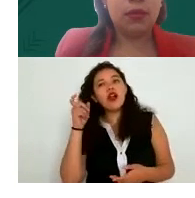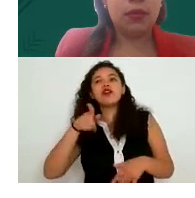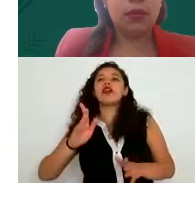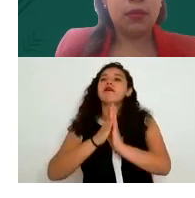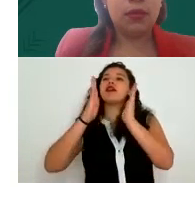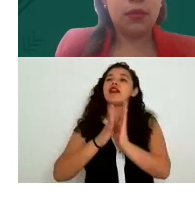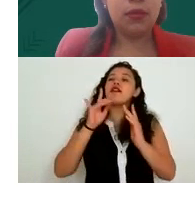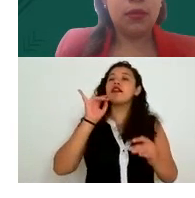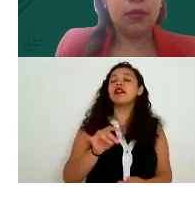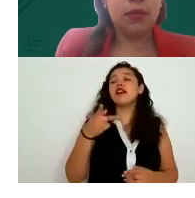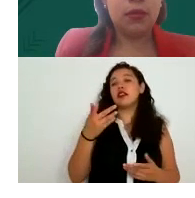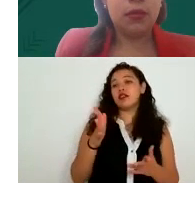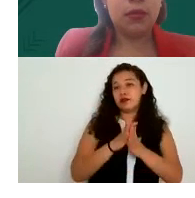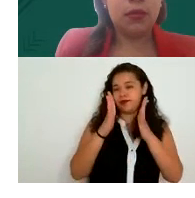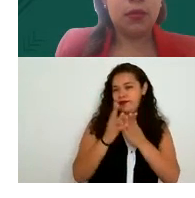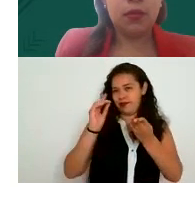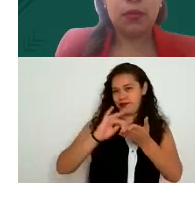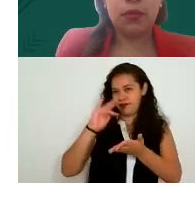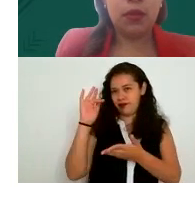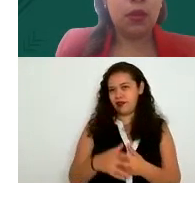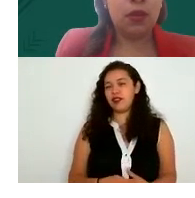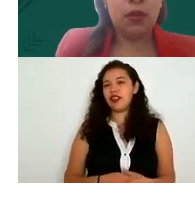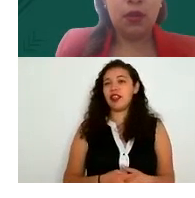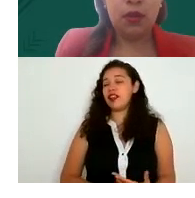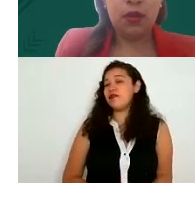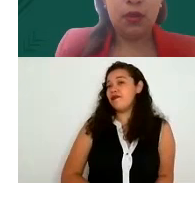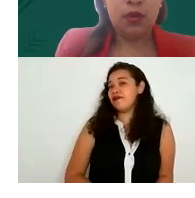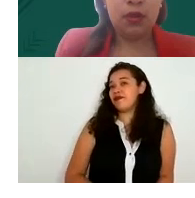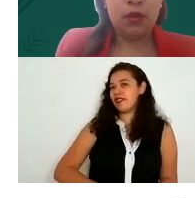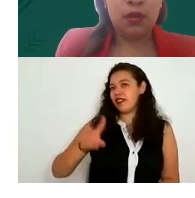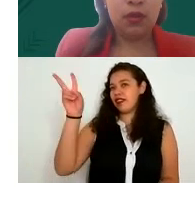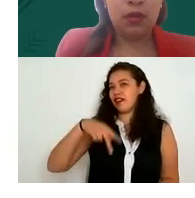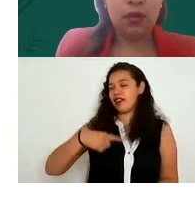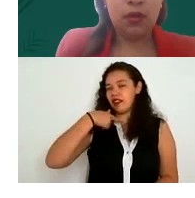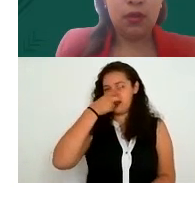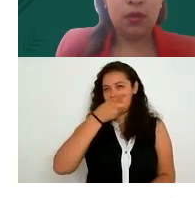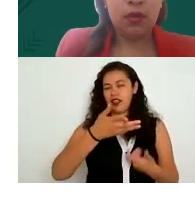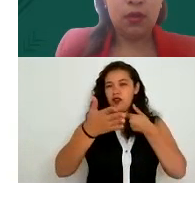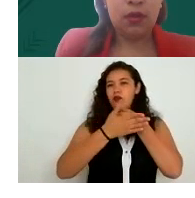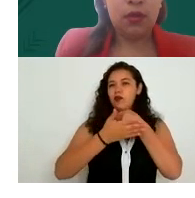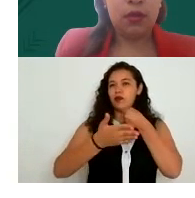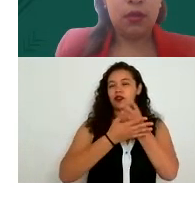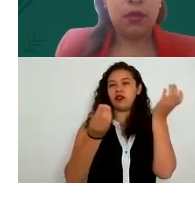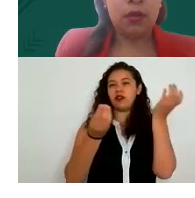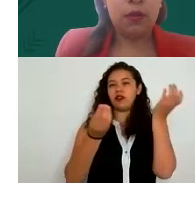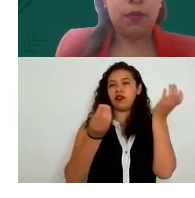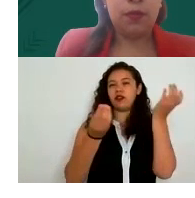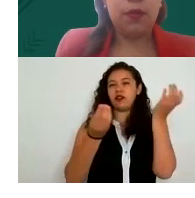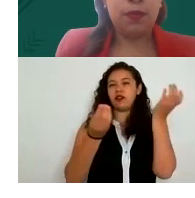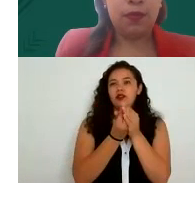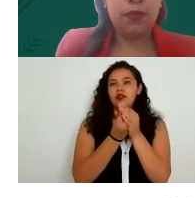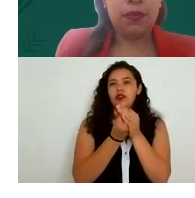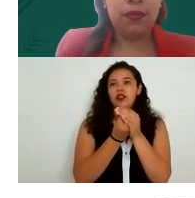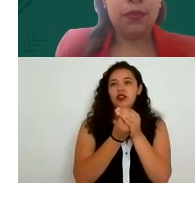participación y de verdad los invitamos a que puedan estar con nosotros en nuestro siguiente curso que va a ser aviso de